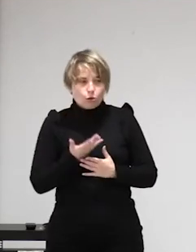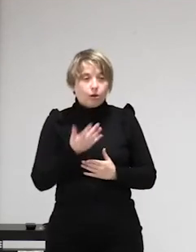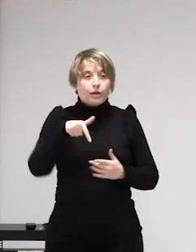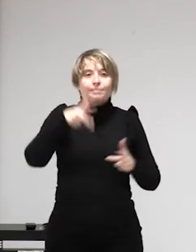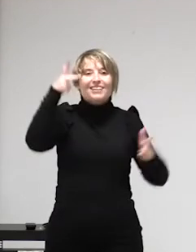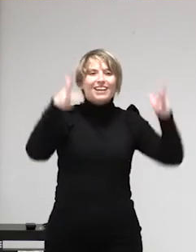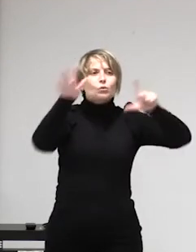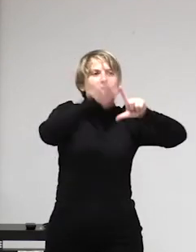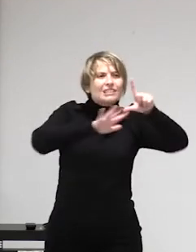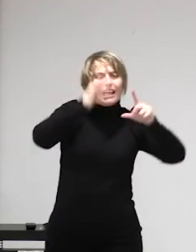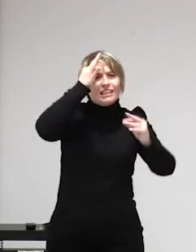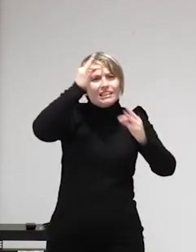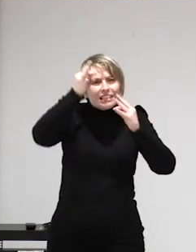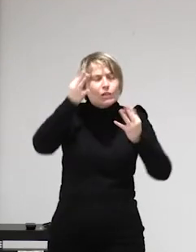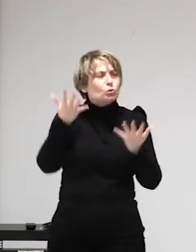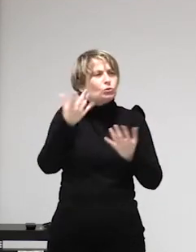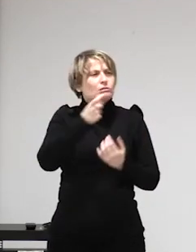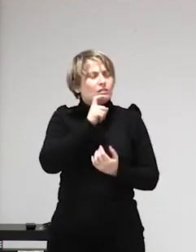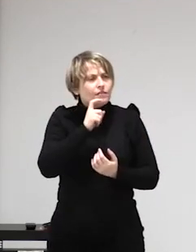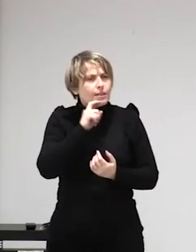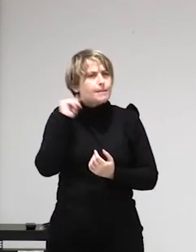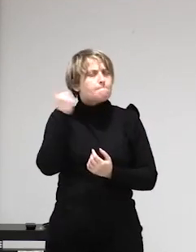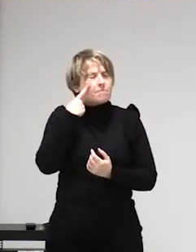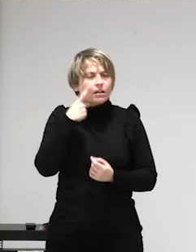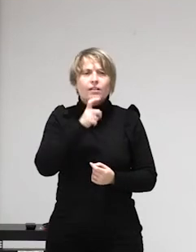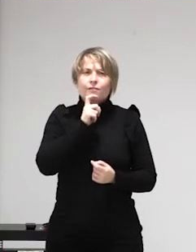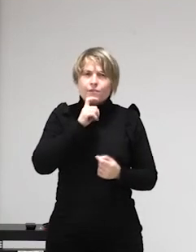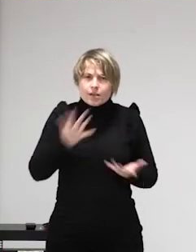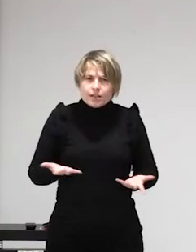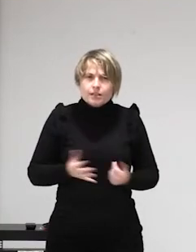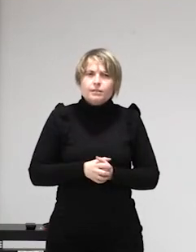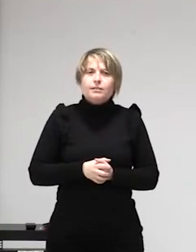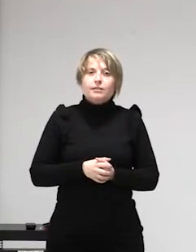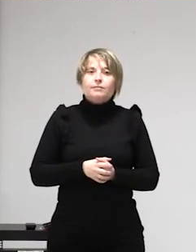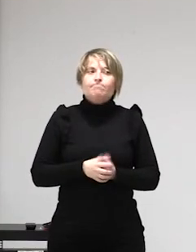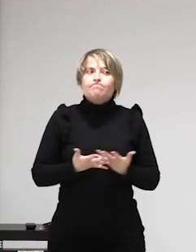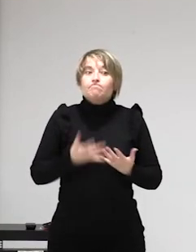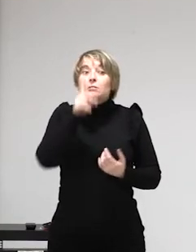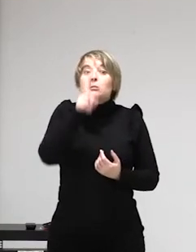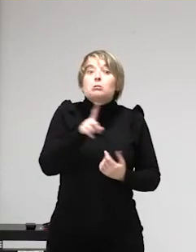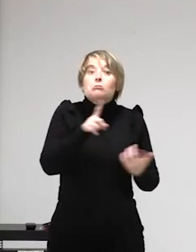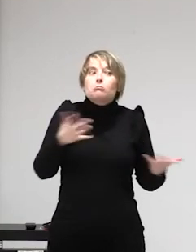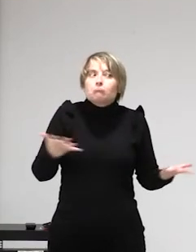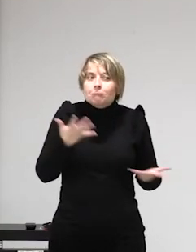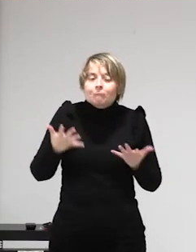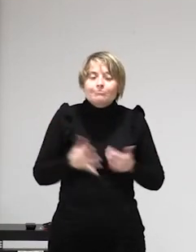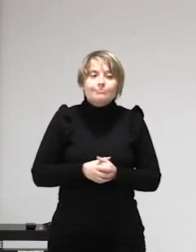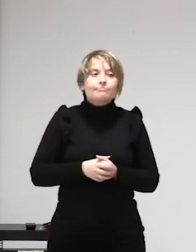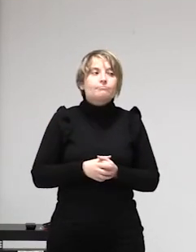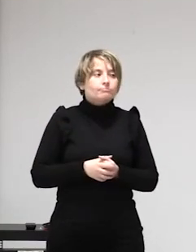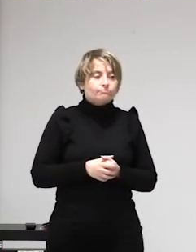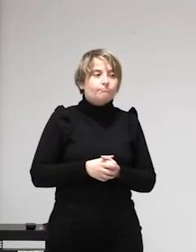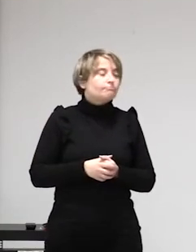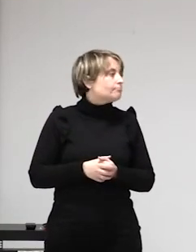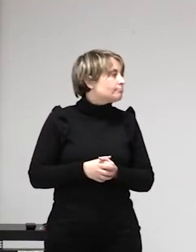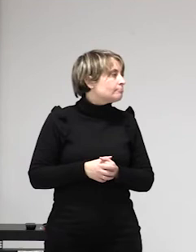quien quiera saber si la información es verídica o deja de serlo mejor que escriba a las personas